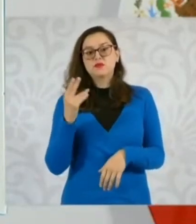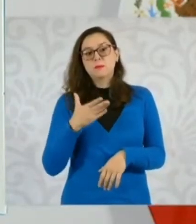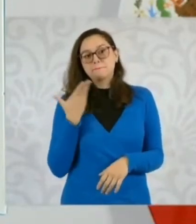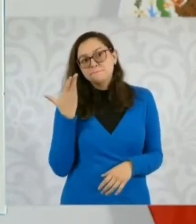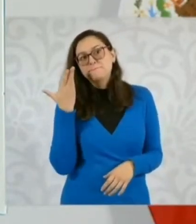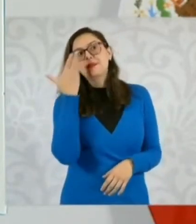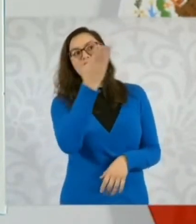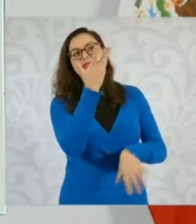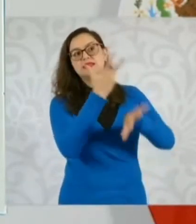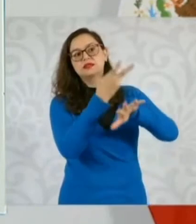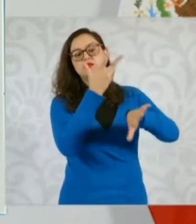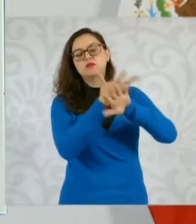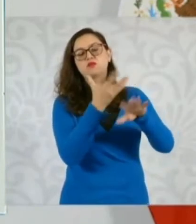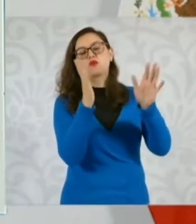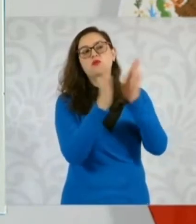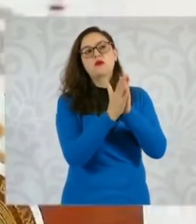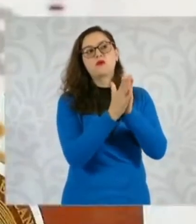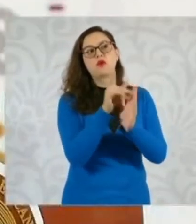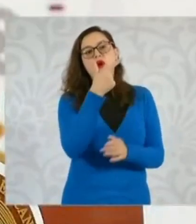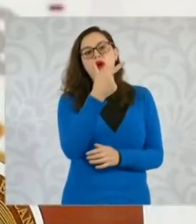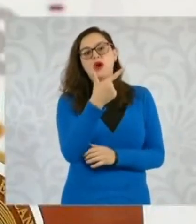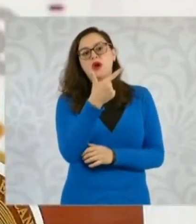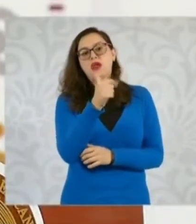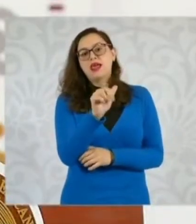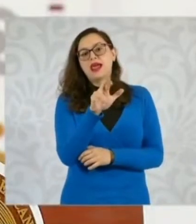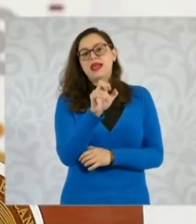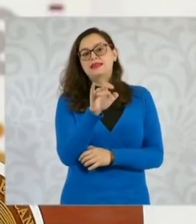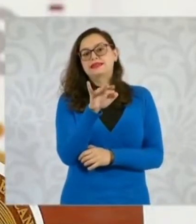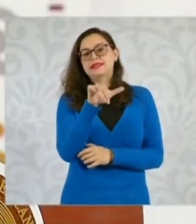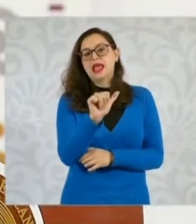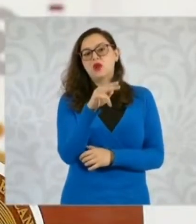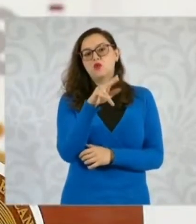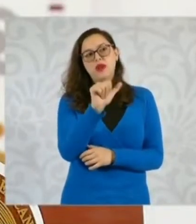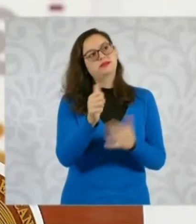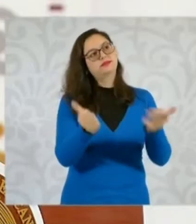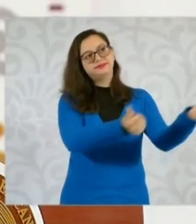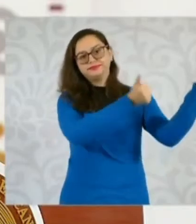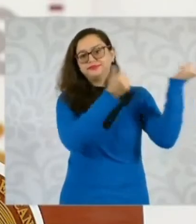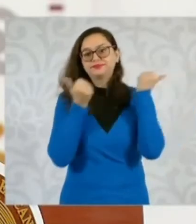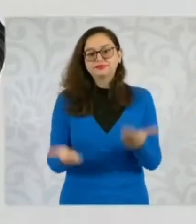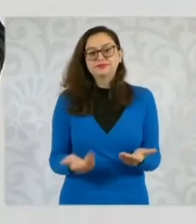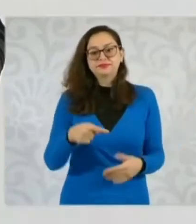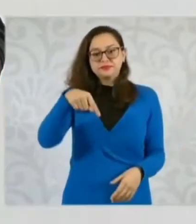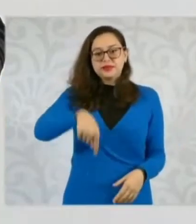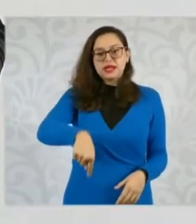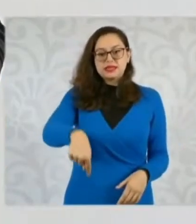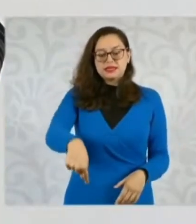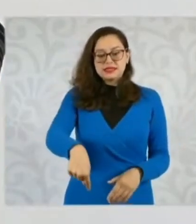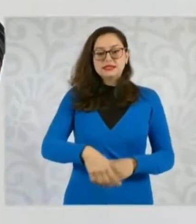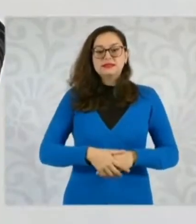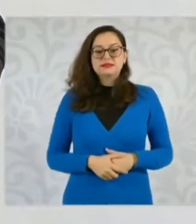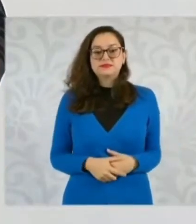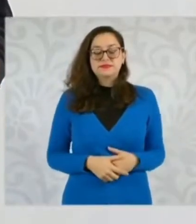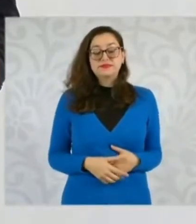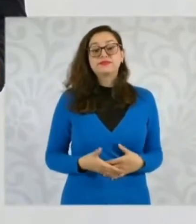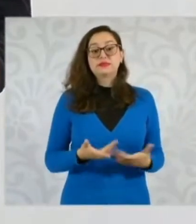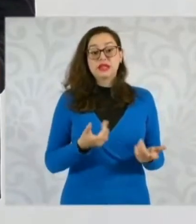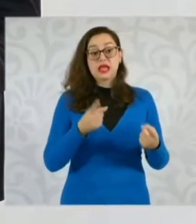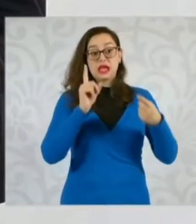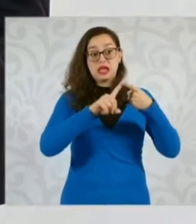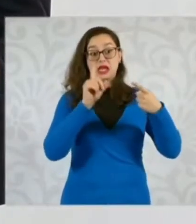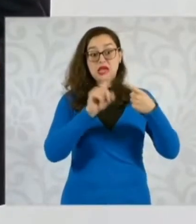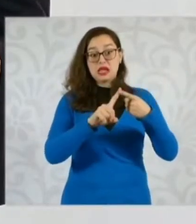solicitar la extradición de todos los que están en Estados Unidos, empezando por García Luna y su esposa.